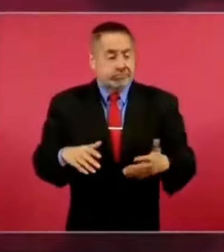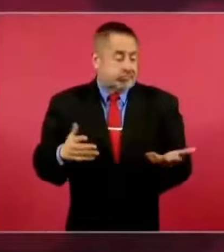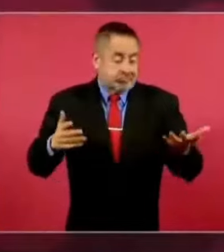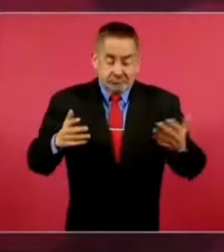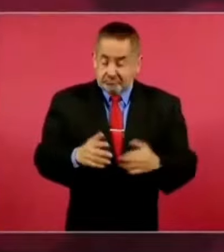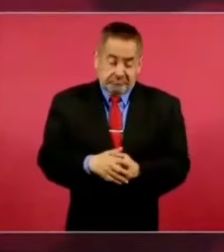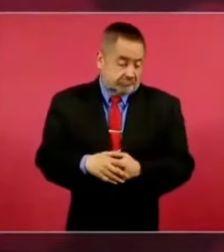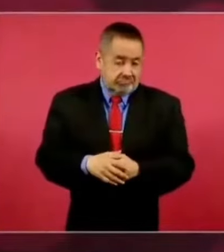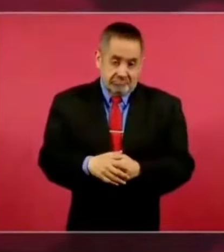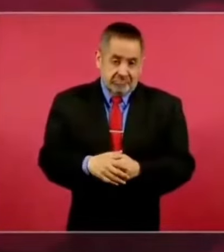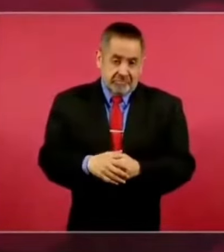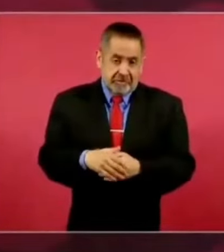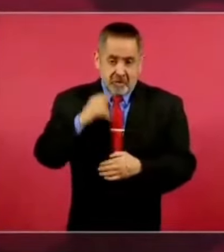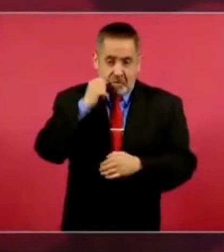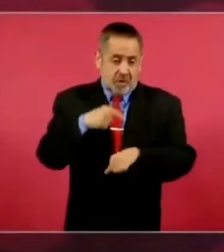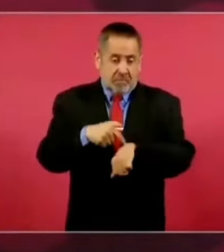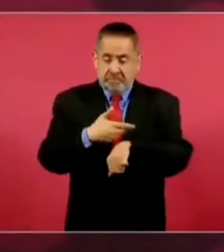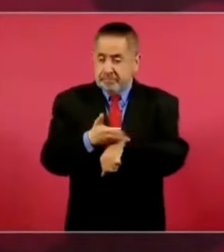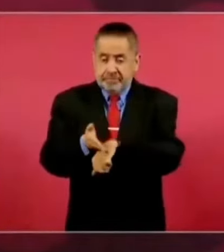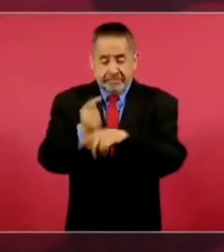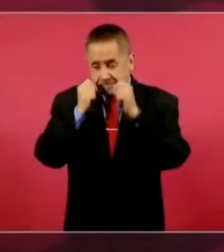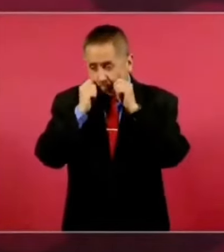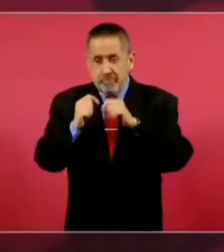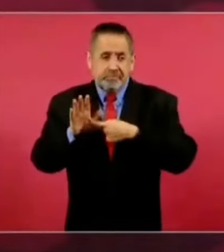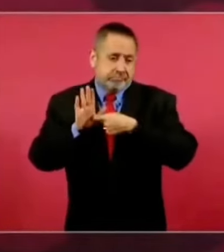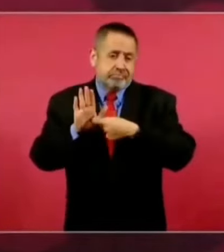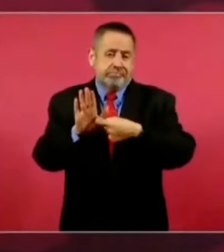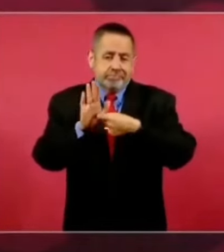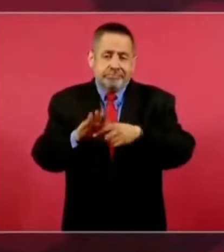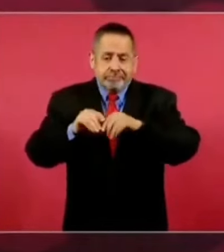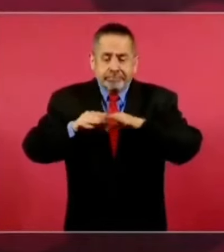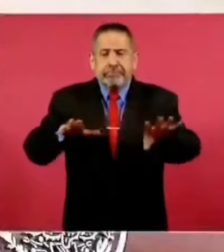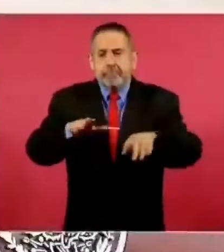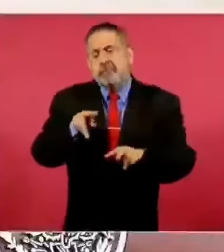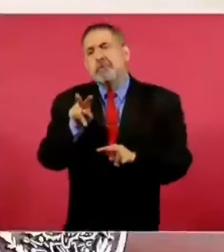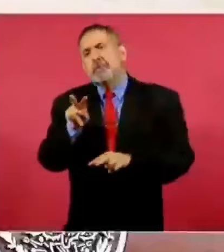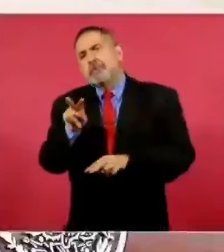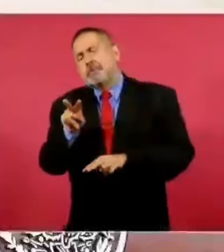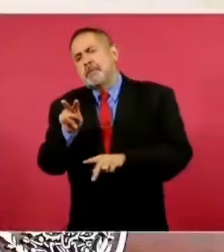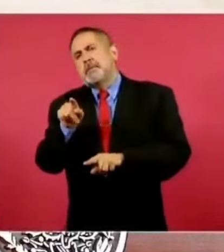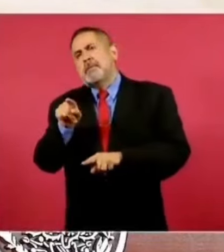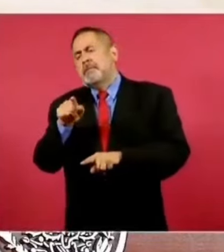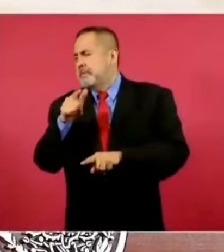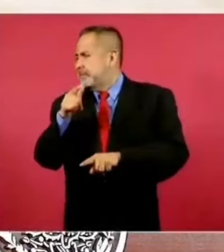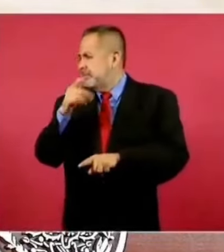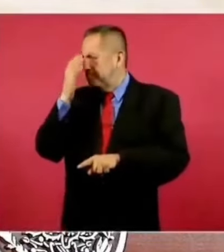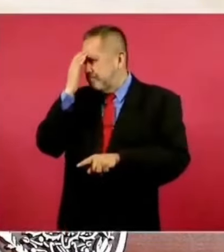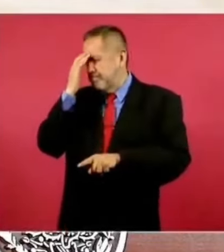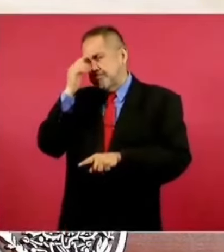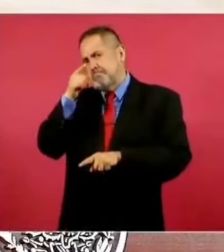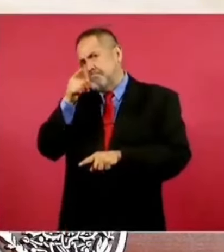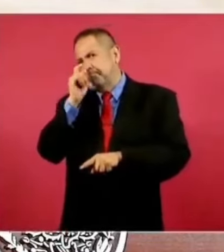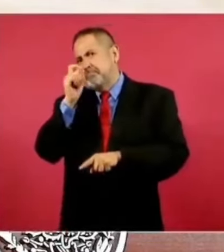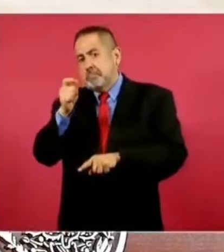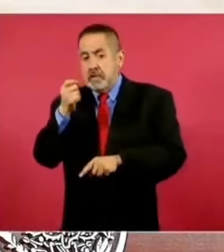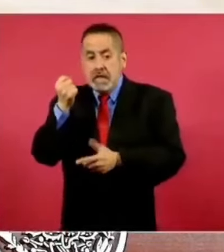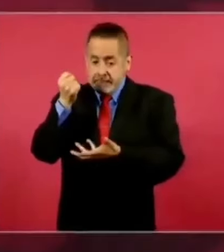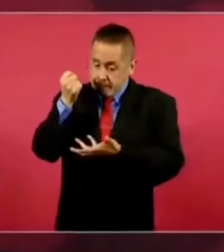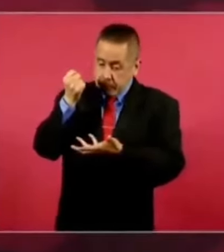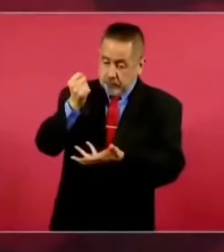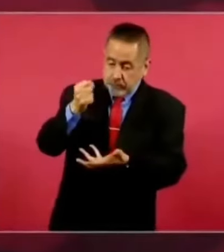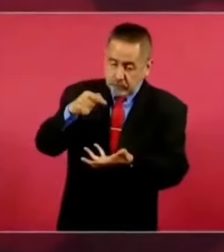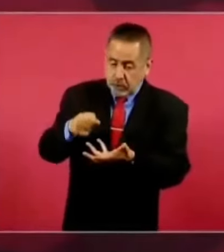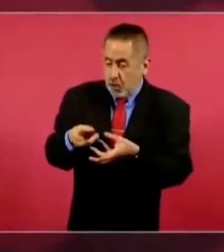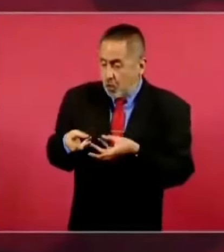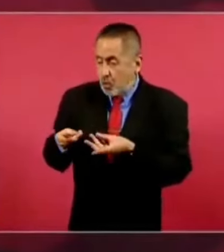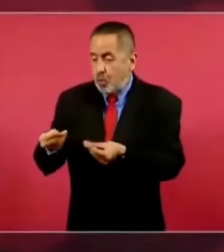manera de que nos enteremos de cómo se está utilizando el presupuesto, que es dinero de